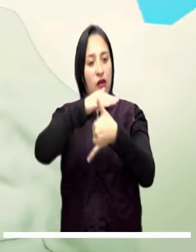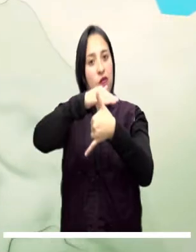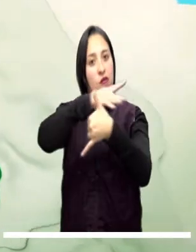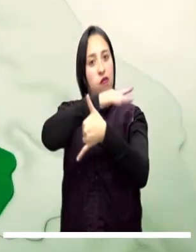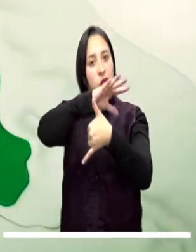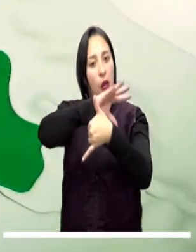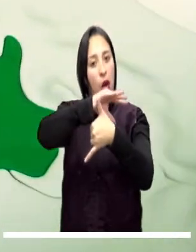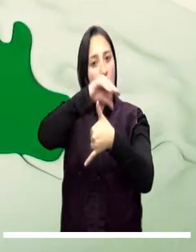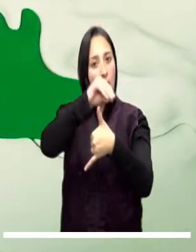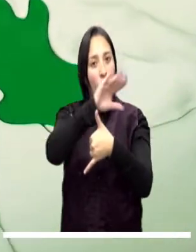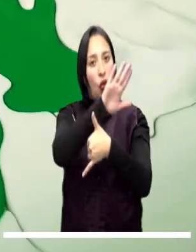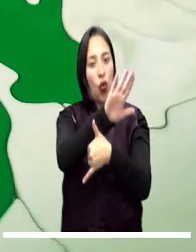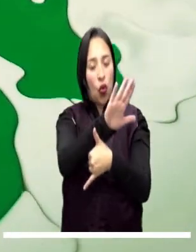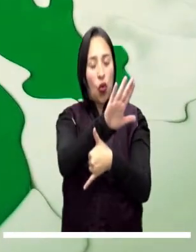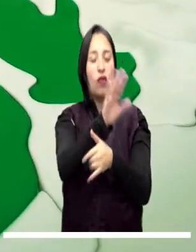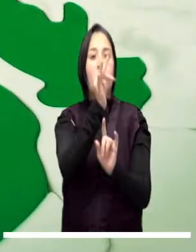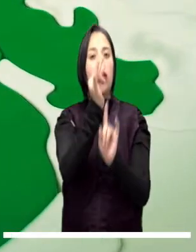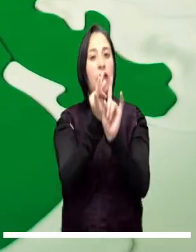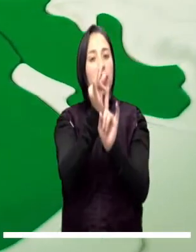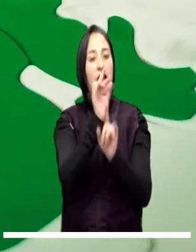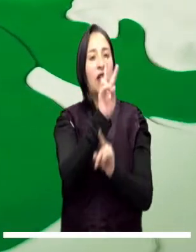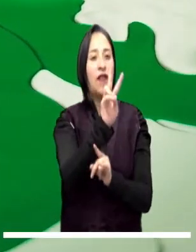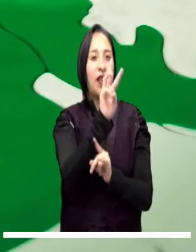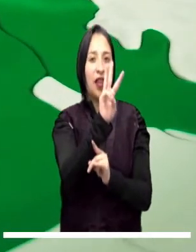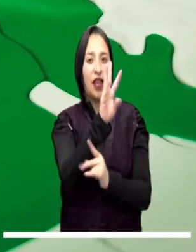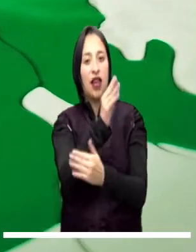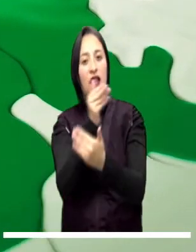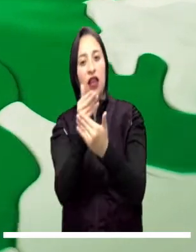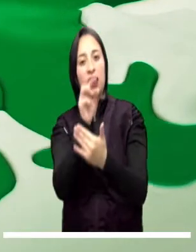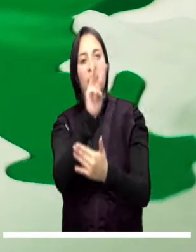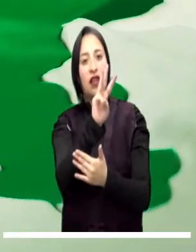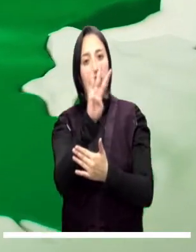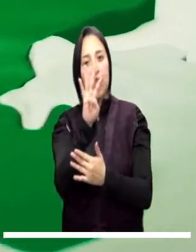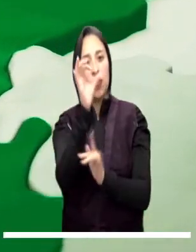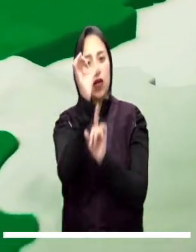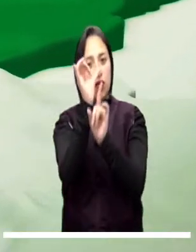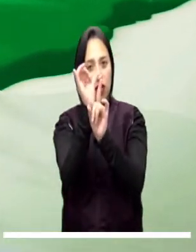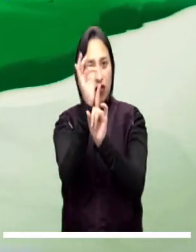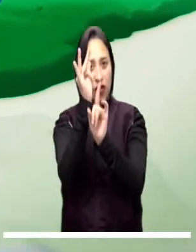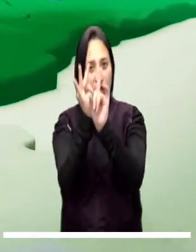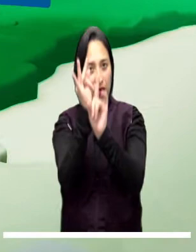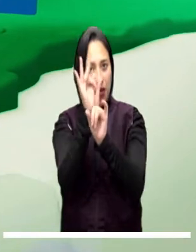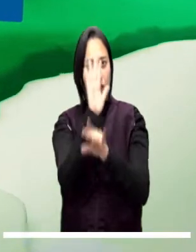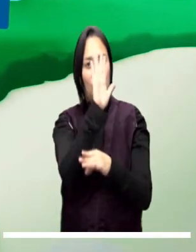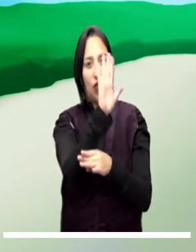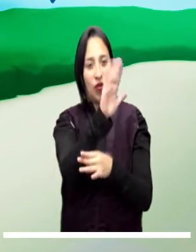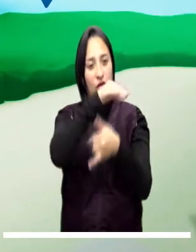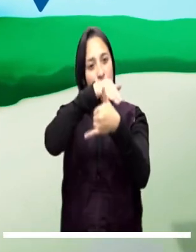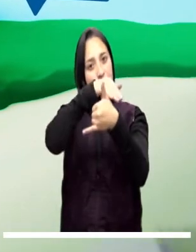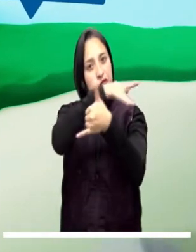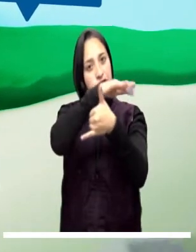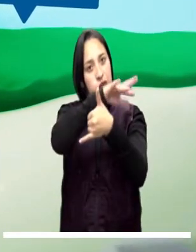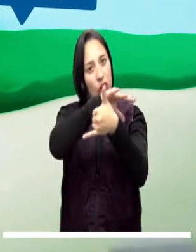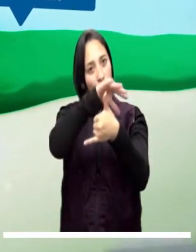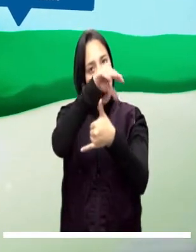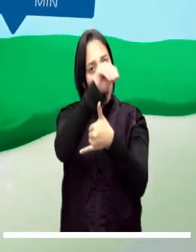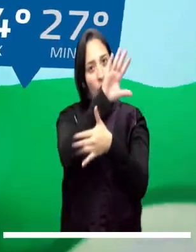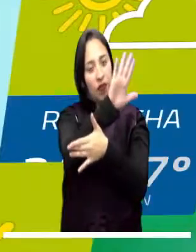parte del área lucirá al Caribe colombiano con temperaturas que estarán entre los 23 y 34 grados de temperatura.